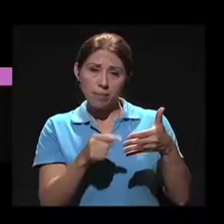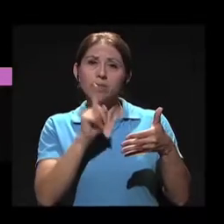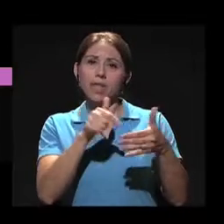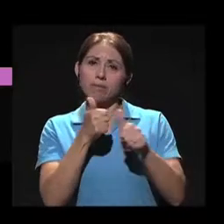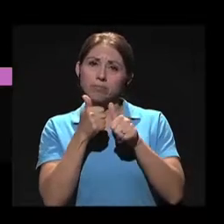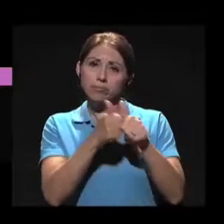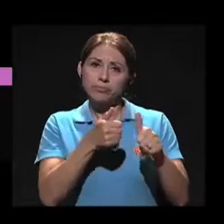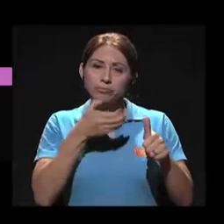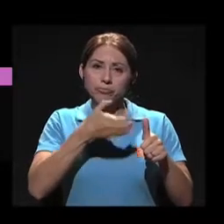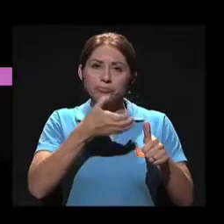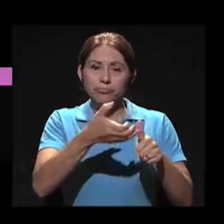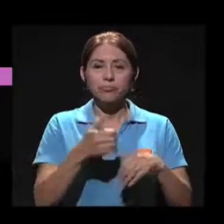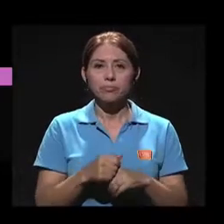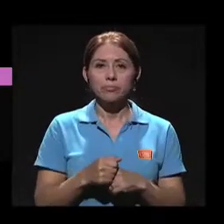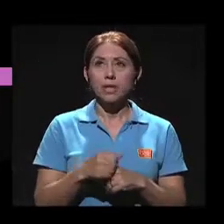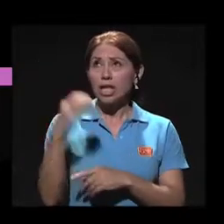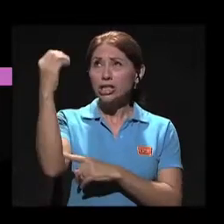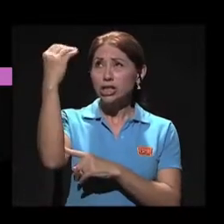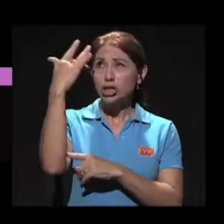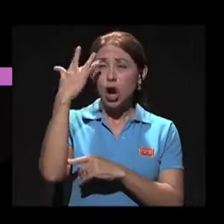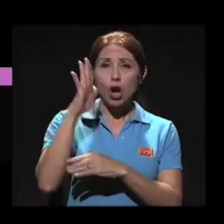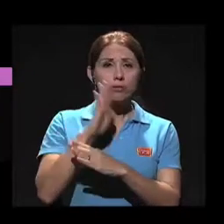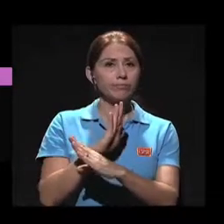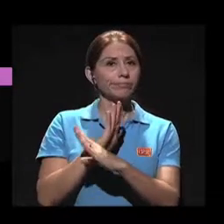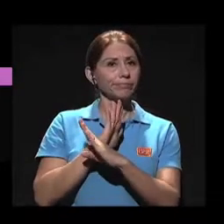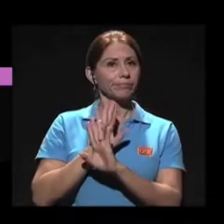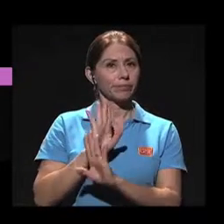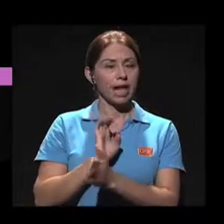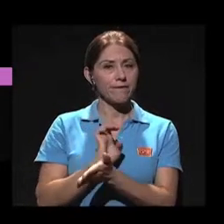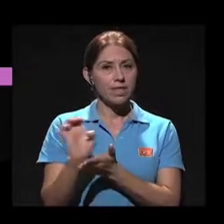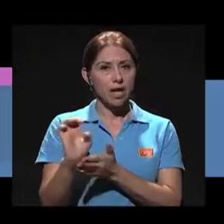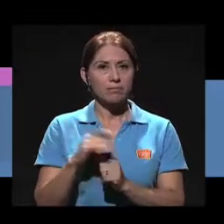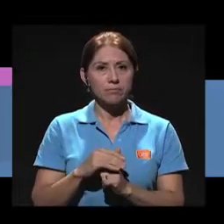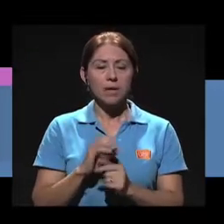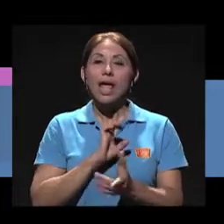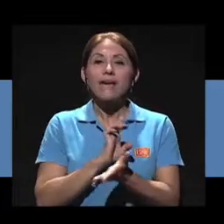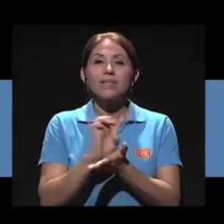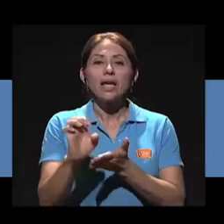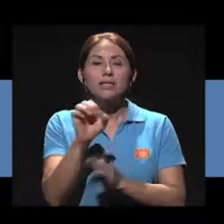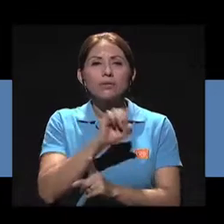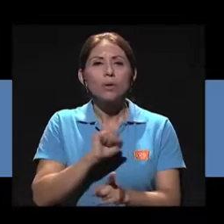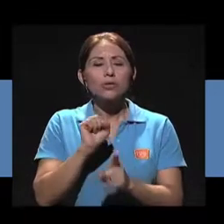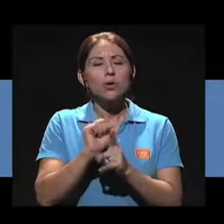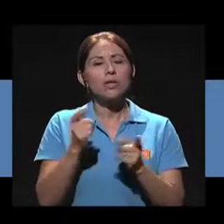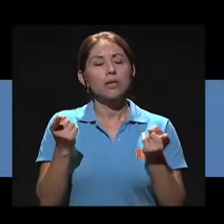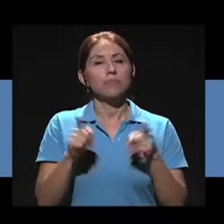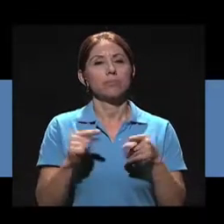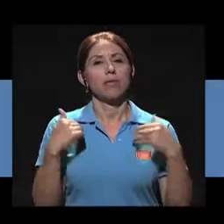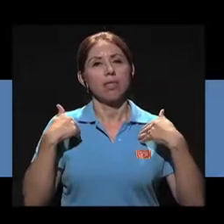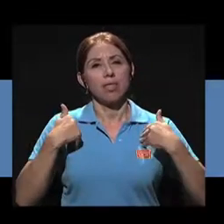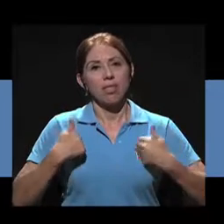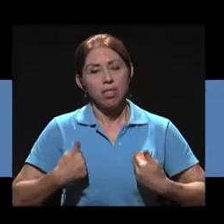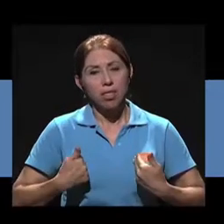evitar el sol, evitar situaciones que generen mucho cansancio, evitar